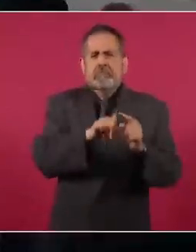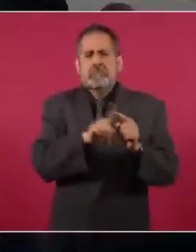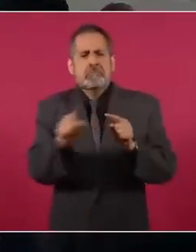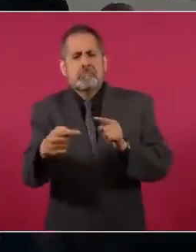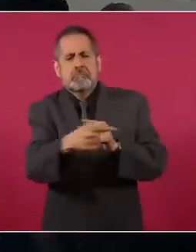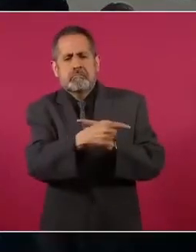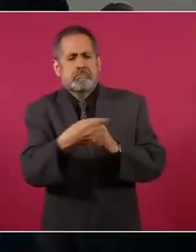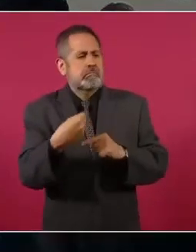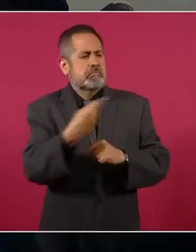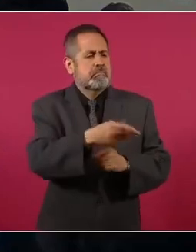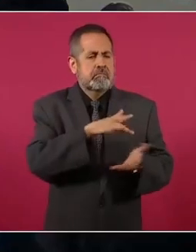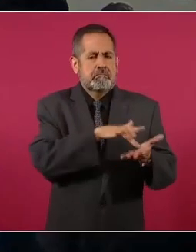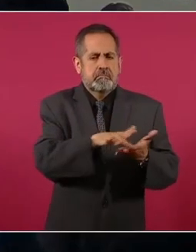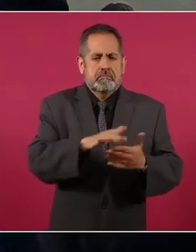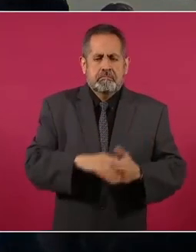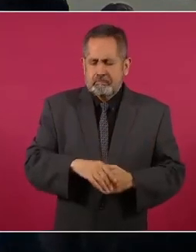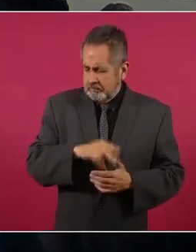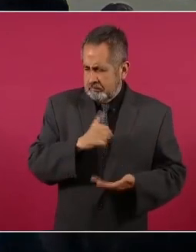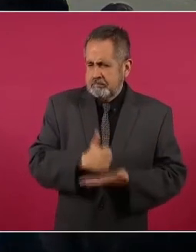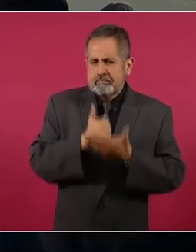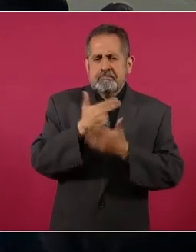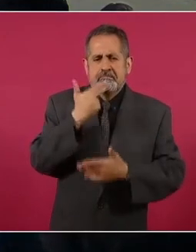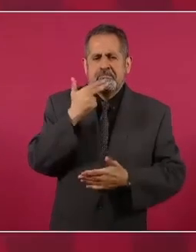se apoyan